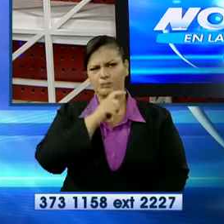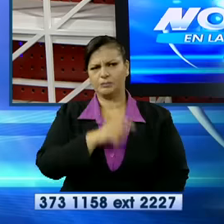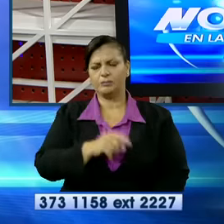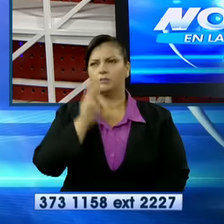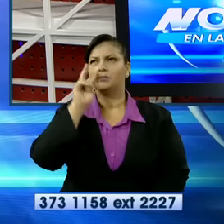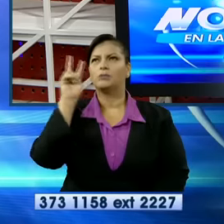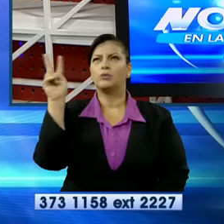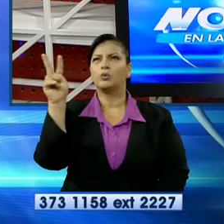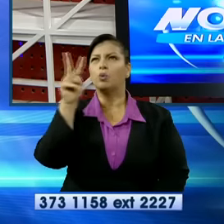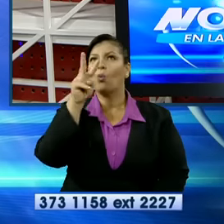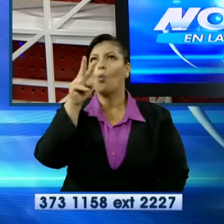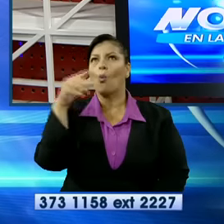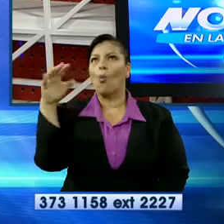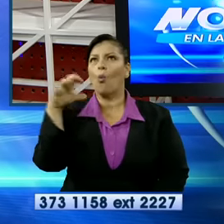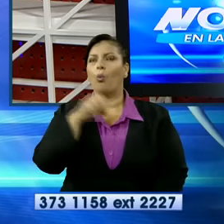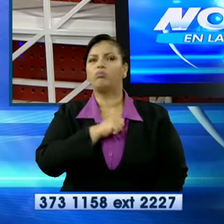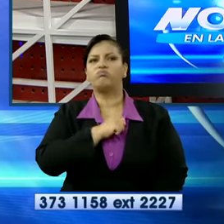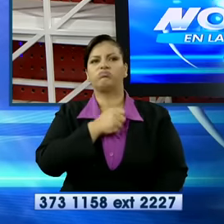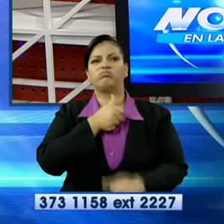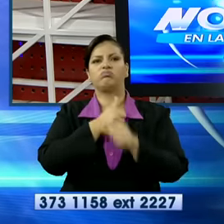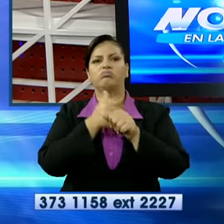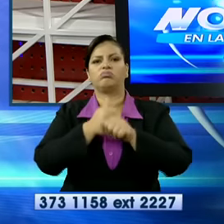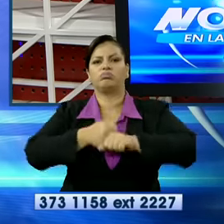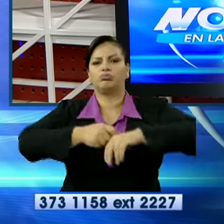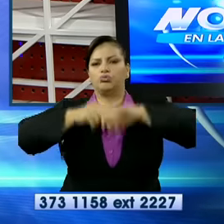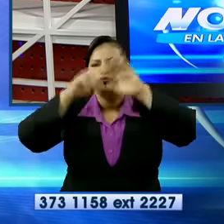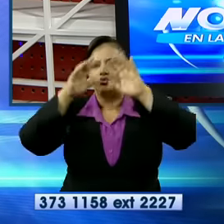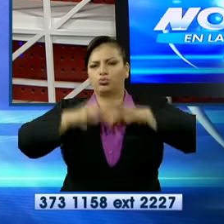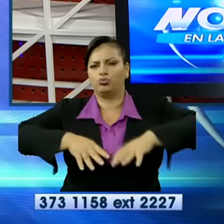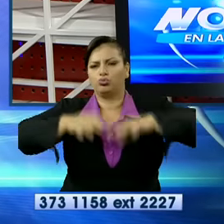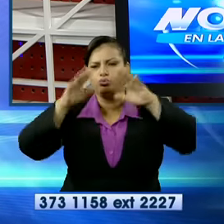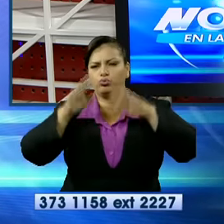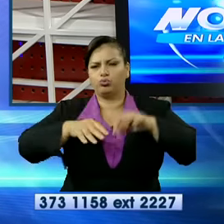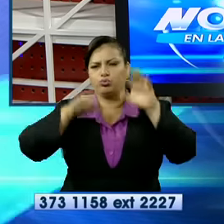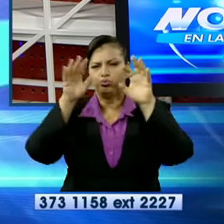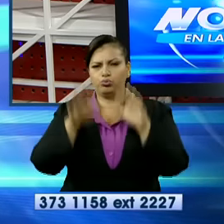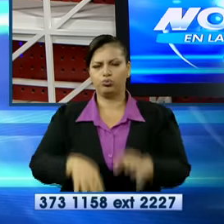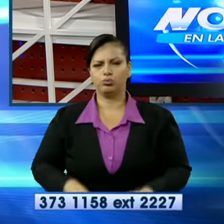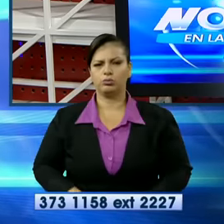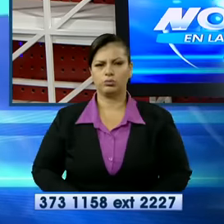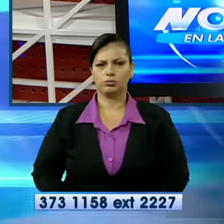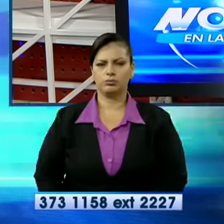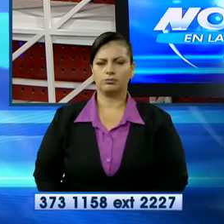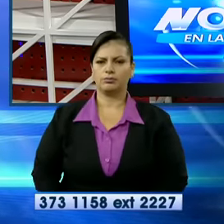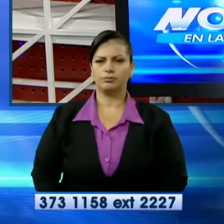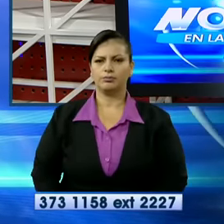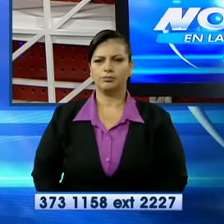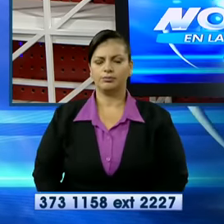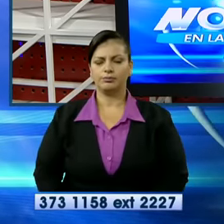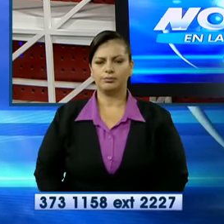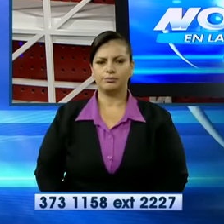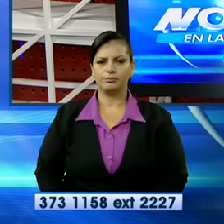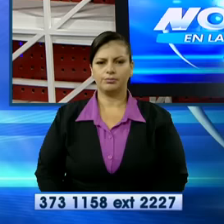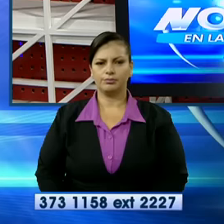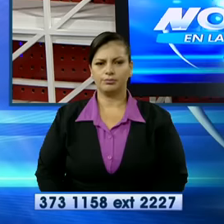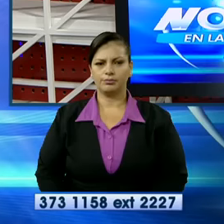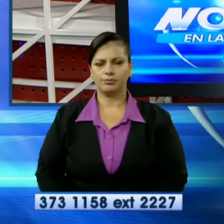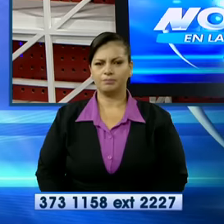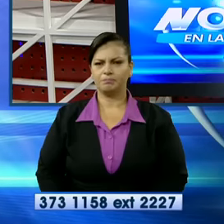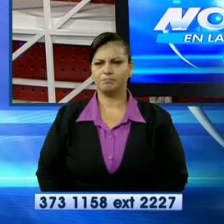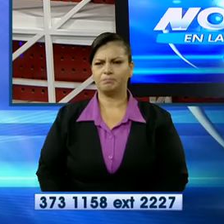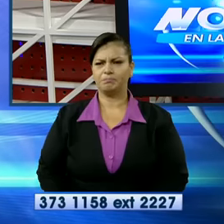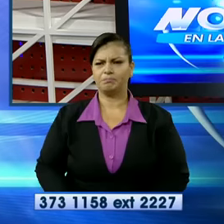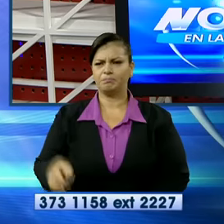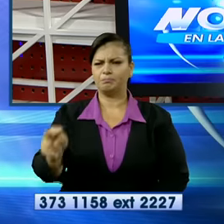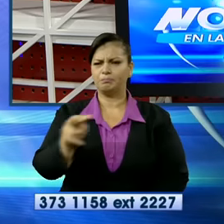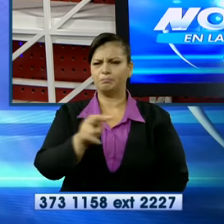está bastante amenazante con la lluvia y bien dice, pues, ¿cómo va a pasar esta gente ahí? Lo